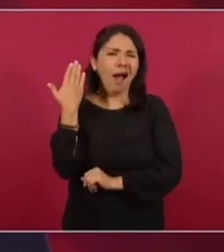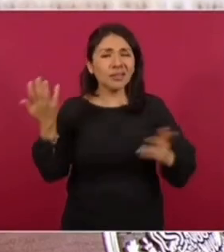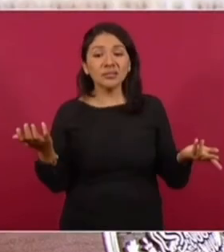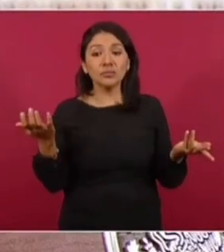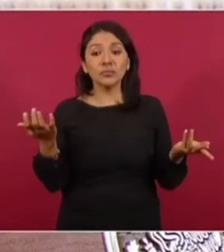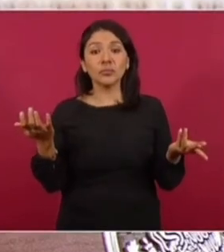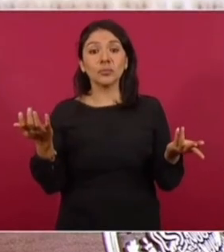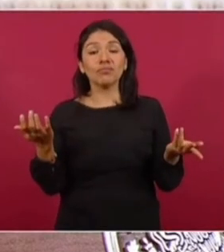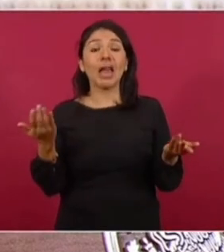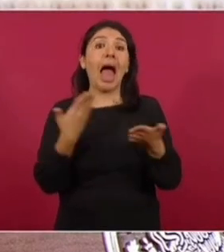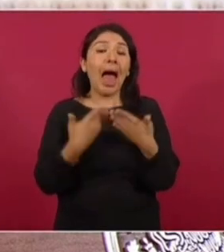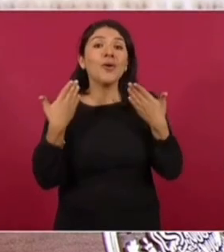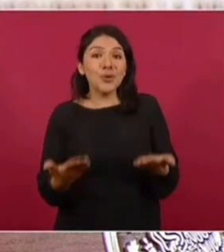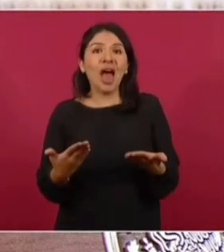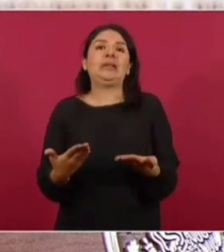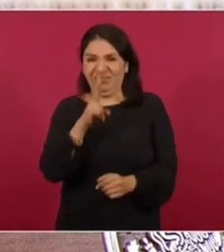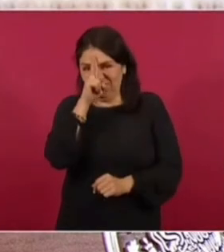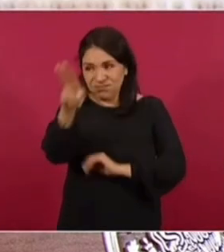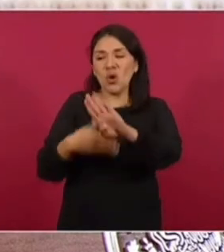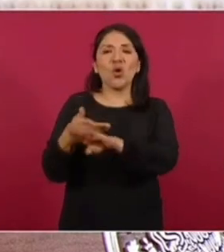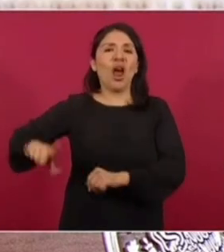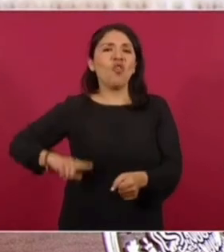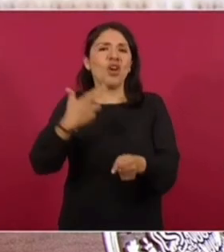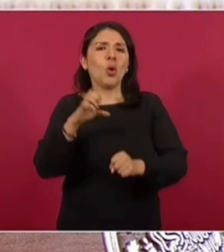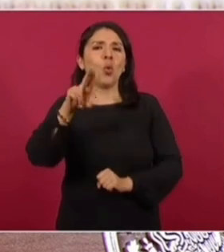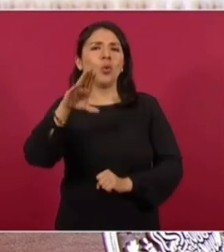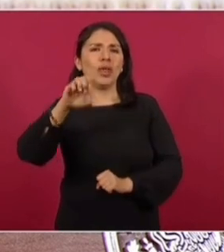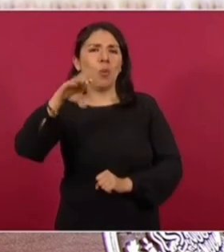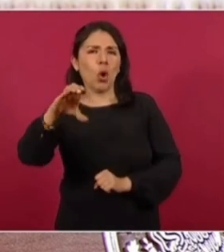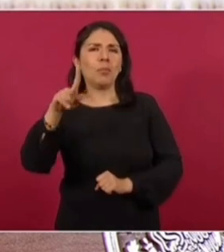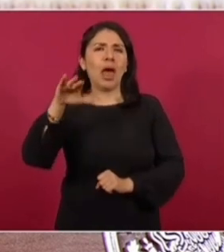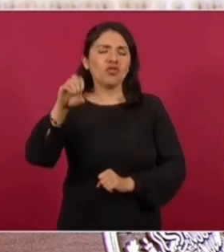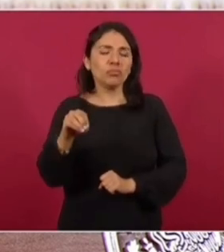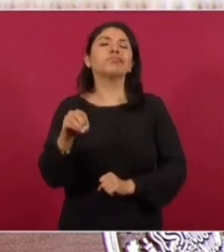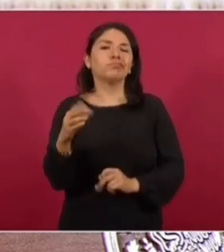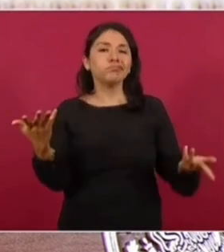Entonces, la traen en contra de Coctemo, en blanco.